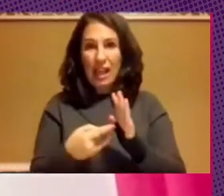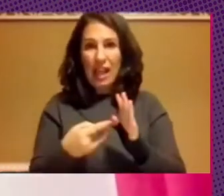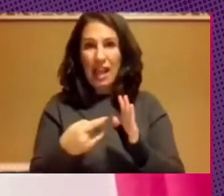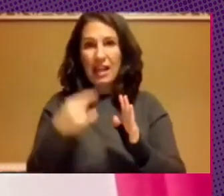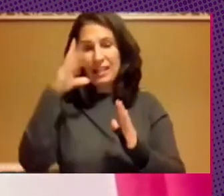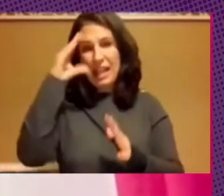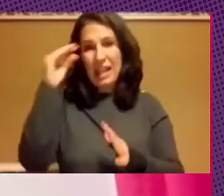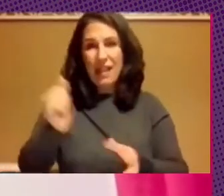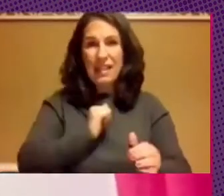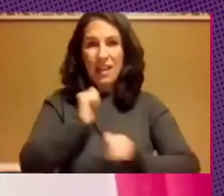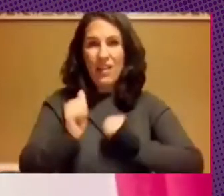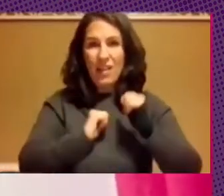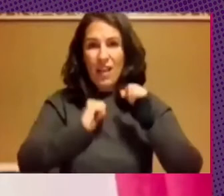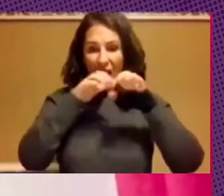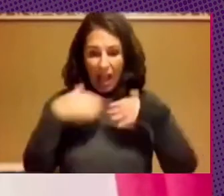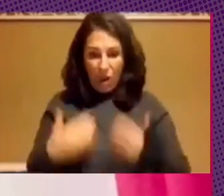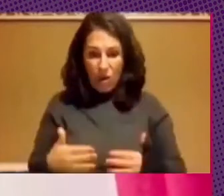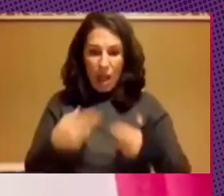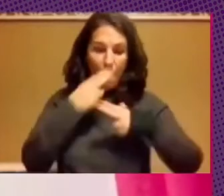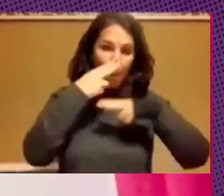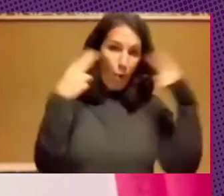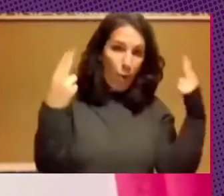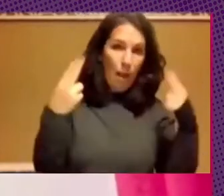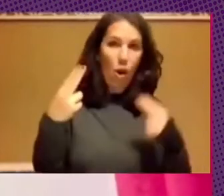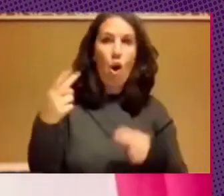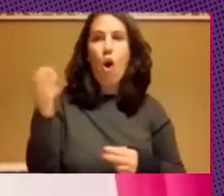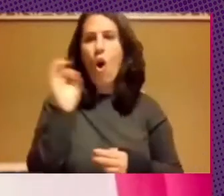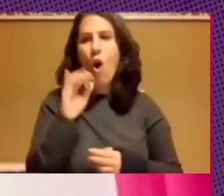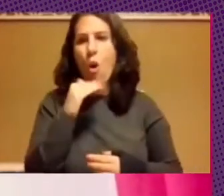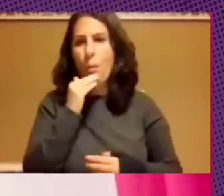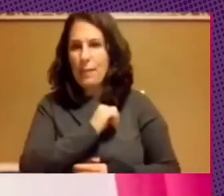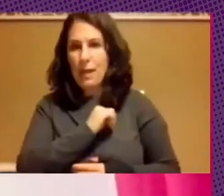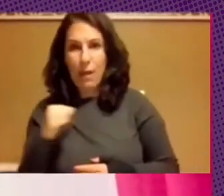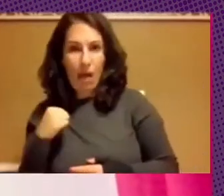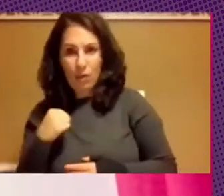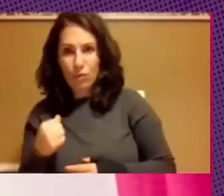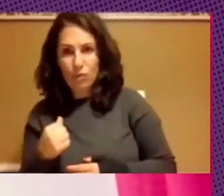hoy en público como en una instancia que es privada